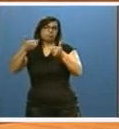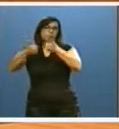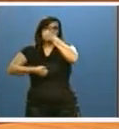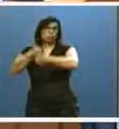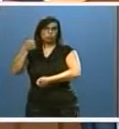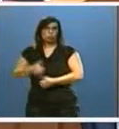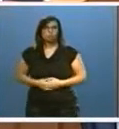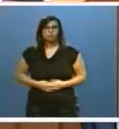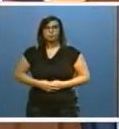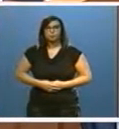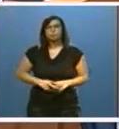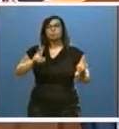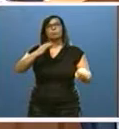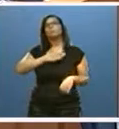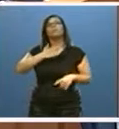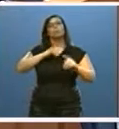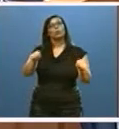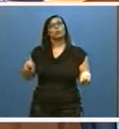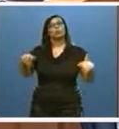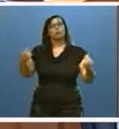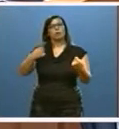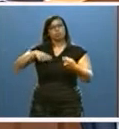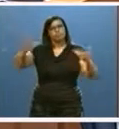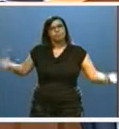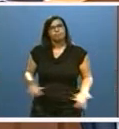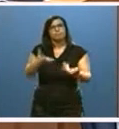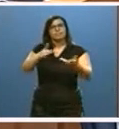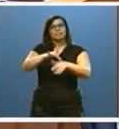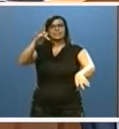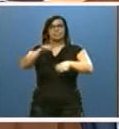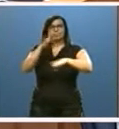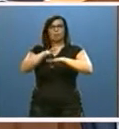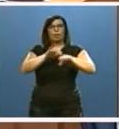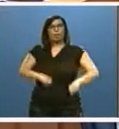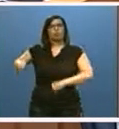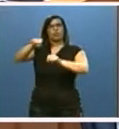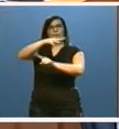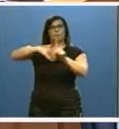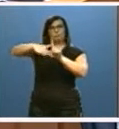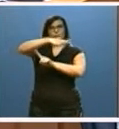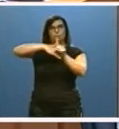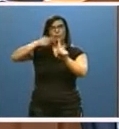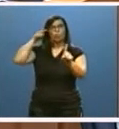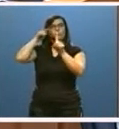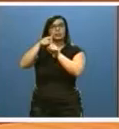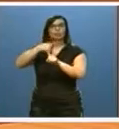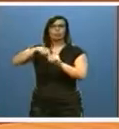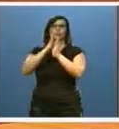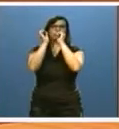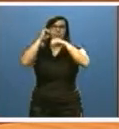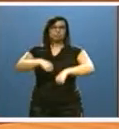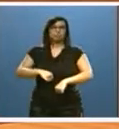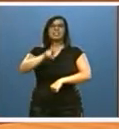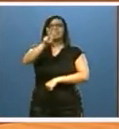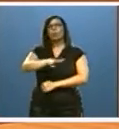Por lo que se refiere al patrimonio natural, impulsamos la sensibilización en materia de protección del medio ambiente, a cuyo fin hemos aprobado la